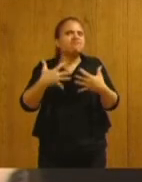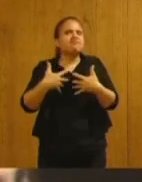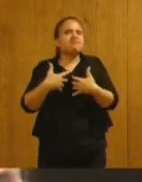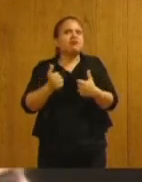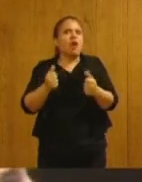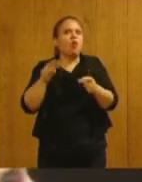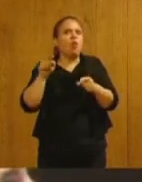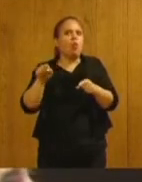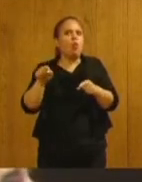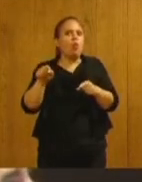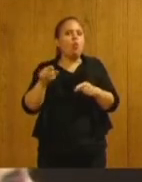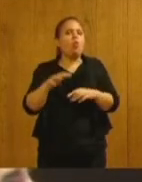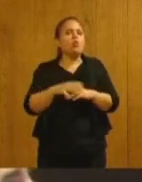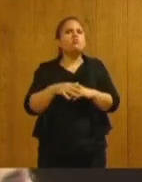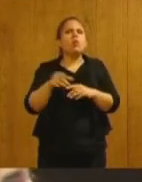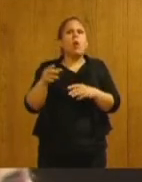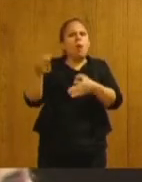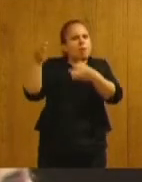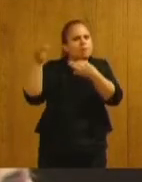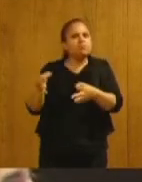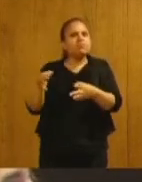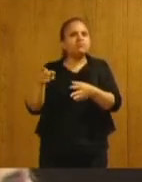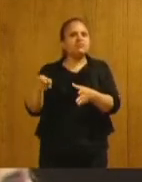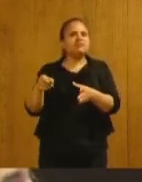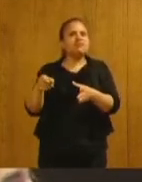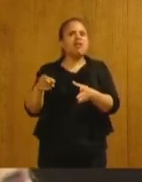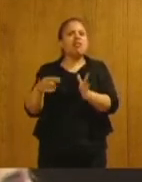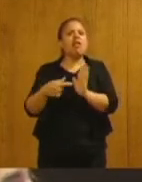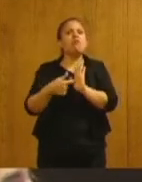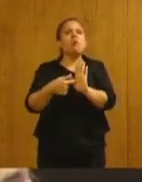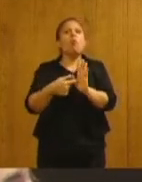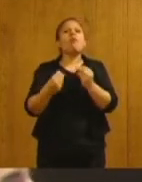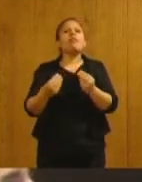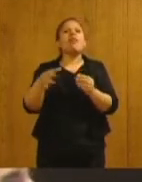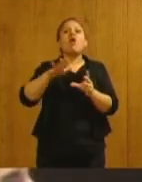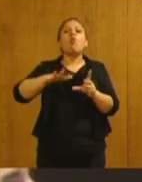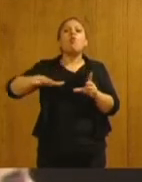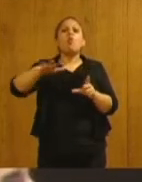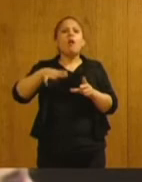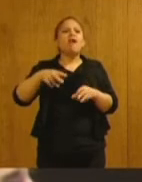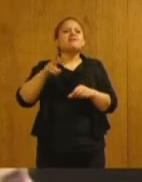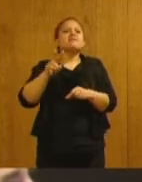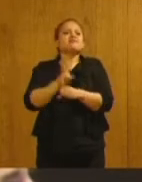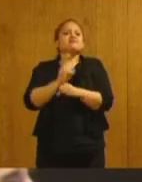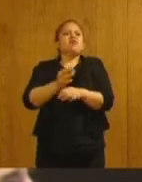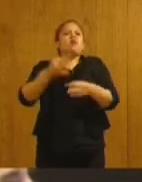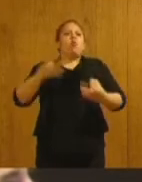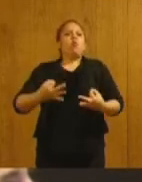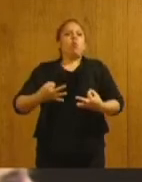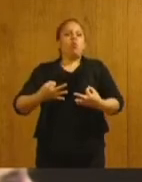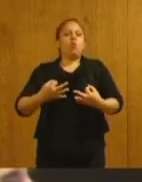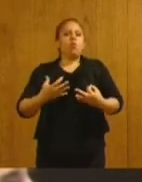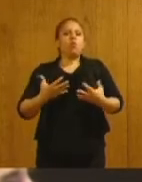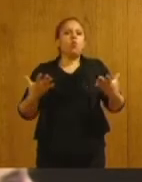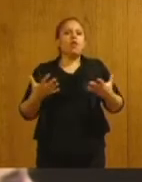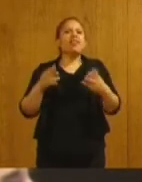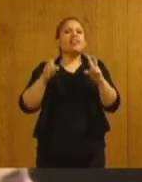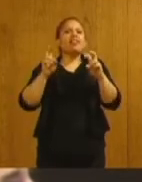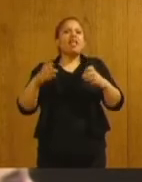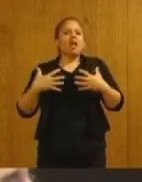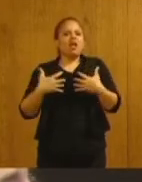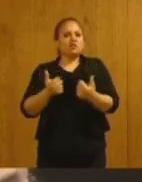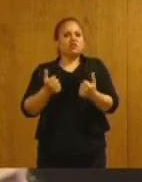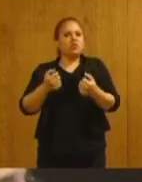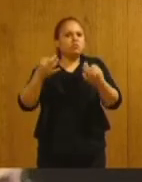salud. Con nuestro sistema sólido que nos permitió ser un corredor seguro de salud. Y